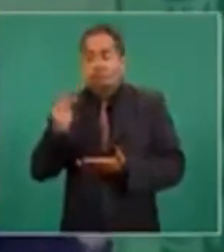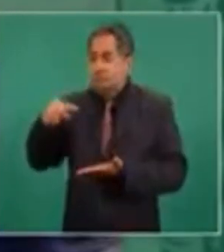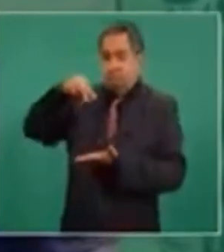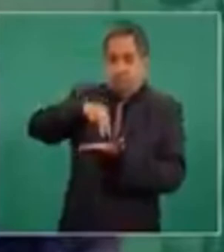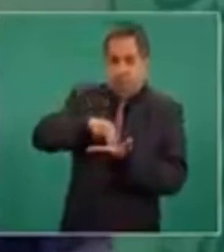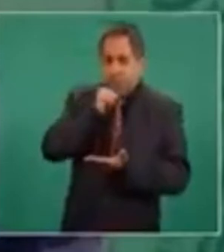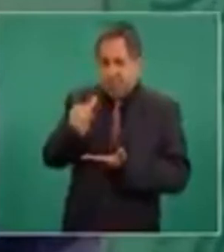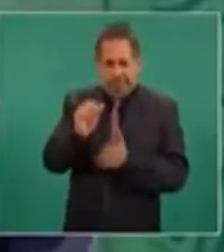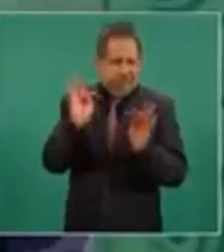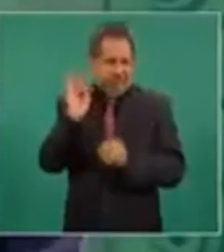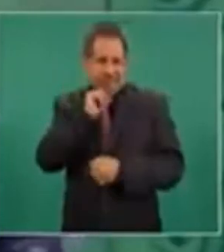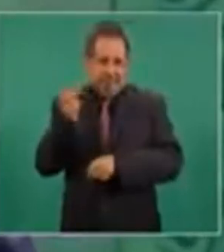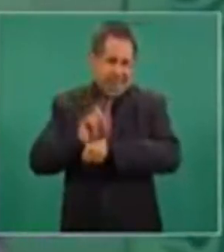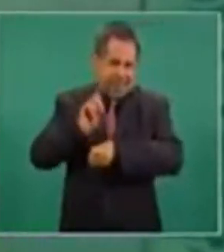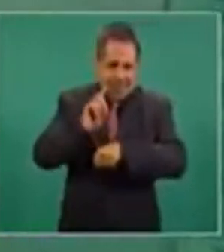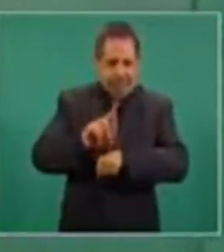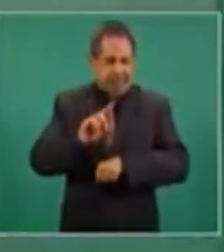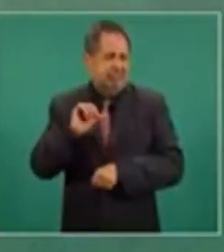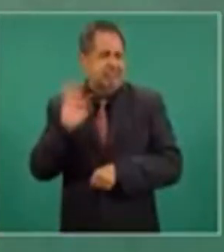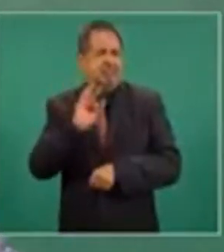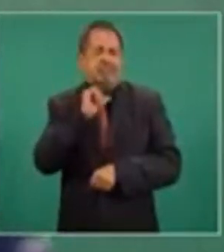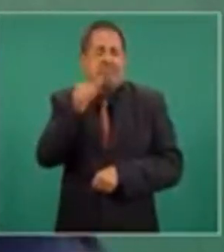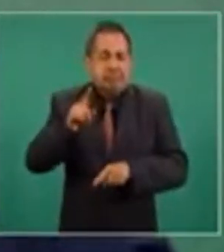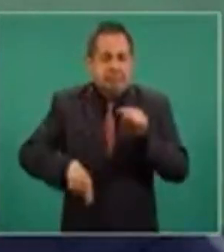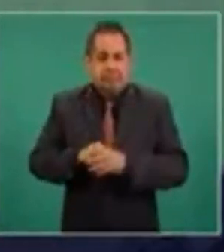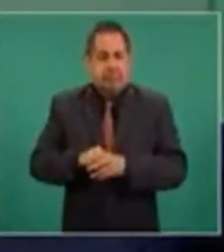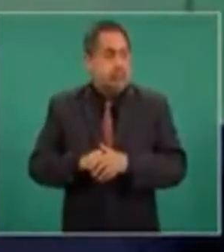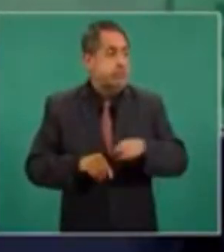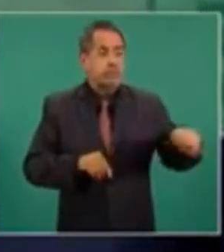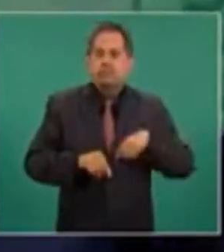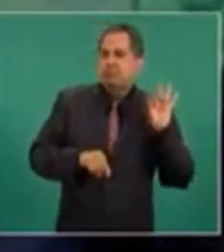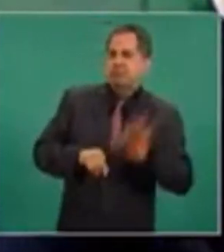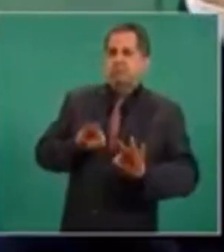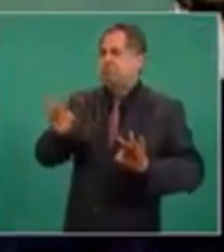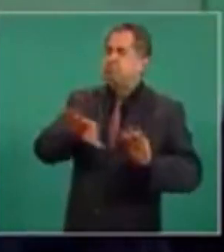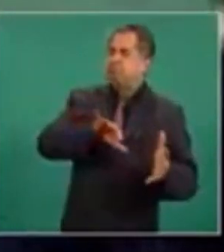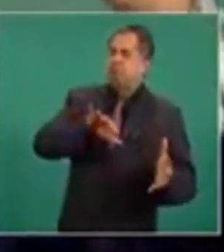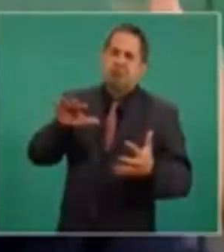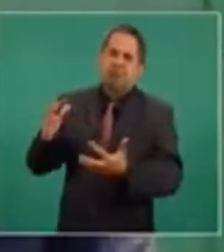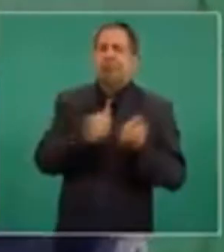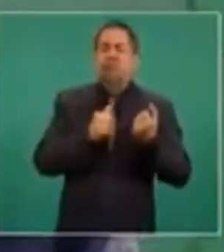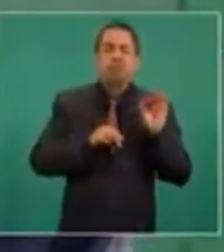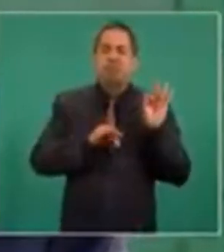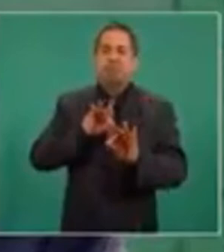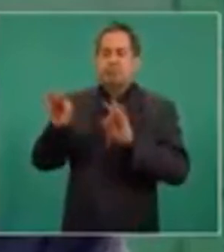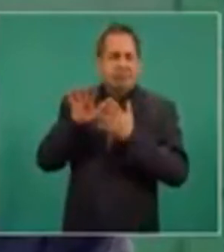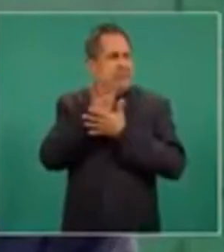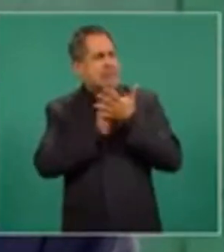diario, diario, diario, aclarando, se apoderan, ataparan,